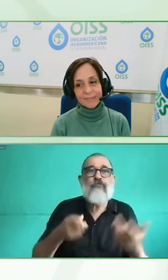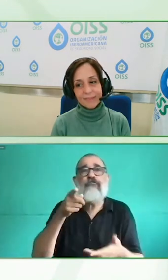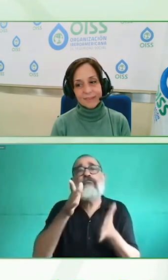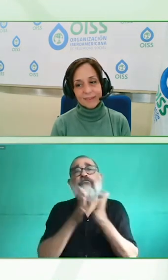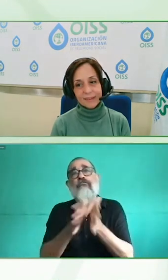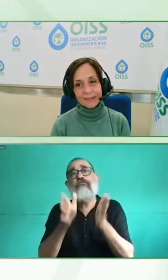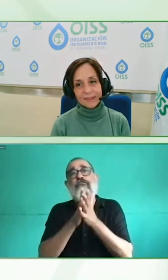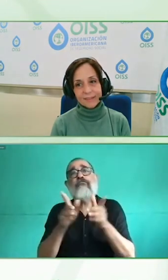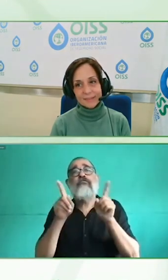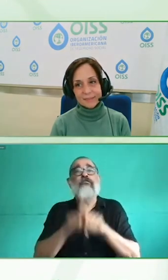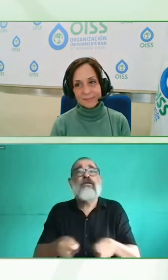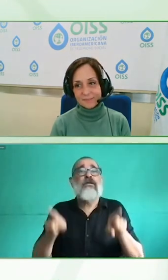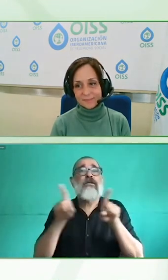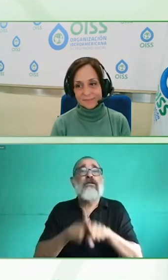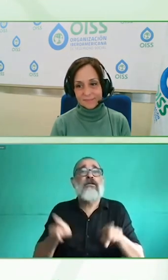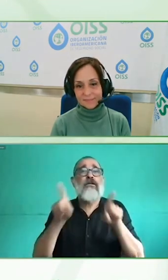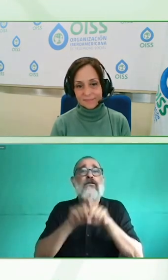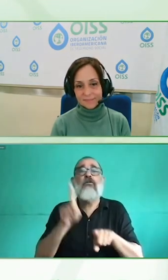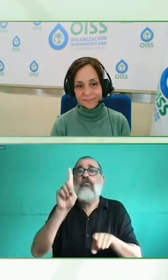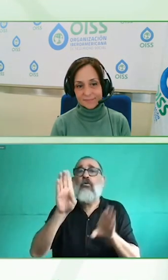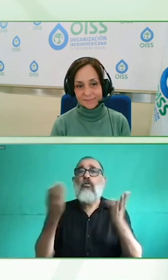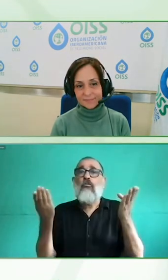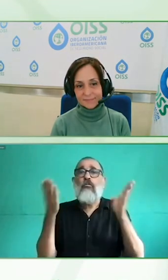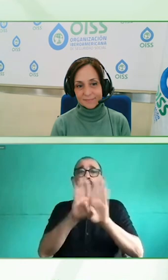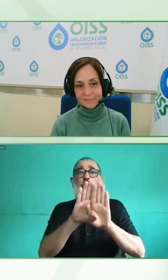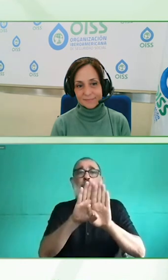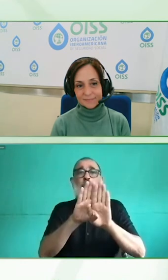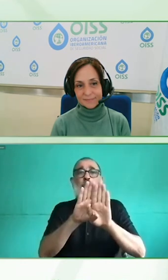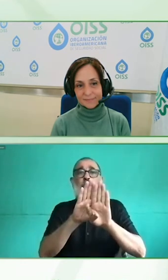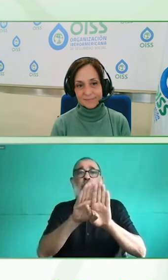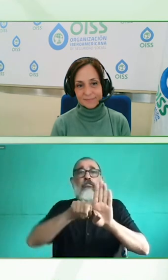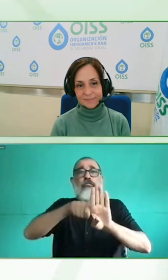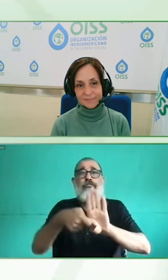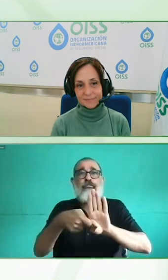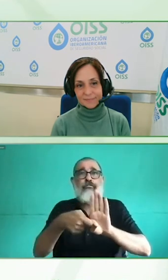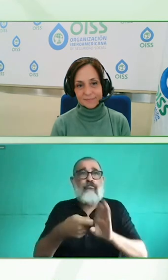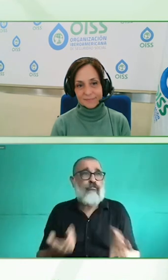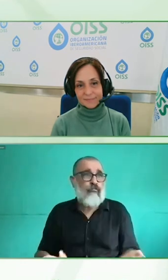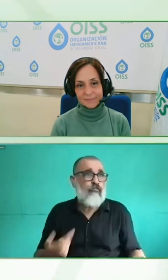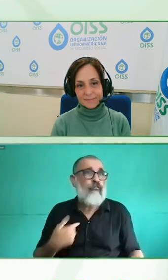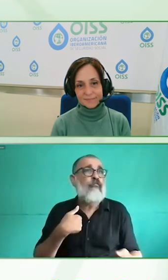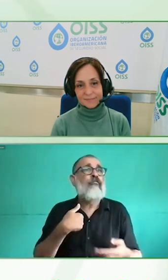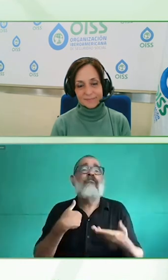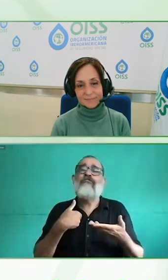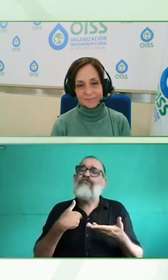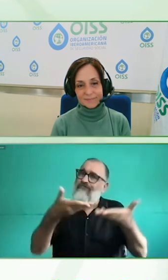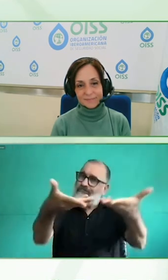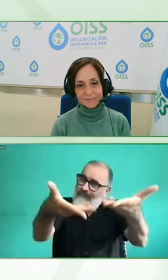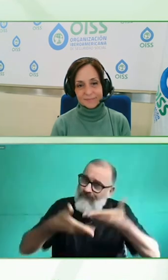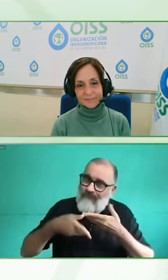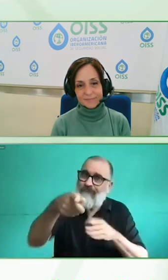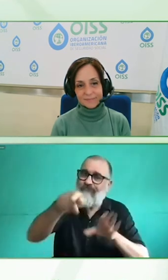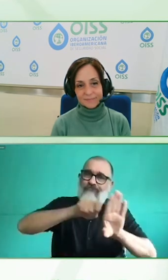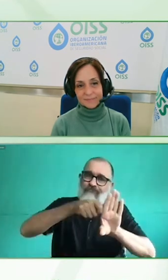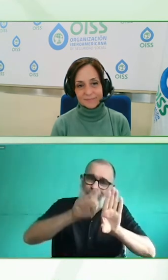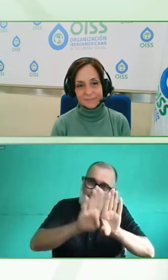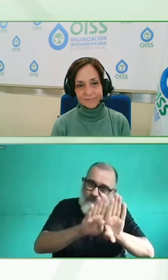Buenísimo. Jürgen, te quería consultar en, bueno, tú comentaste de la red de empresas